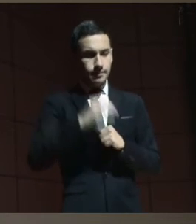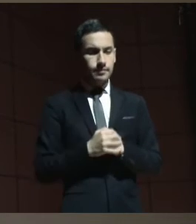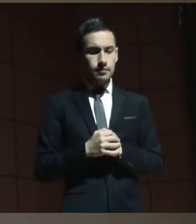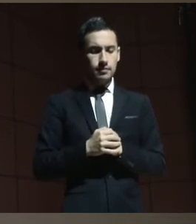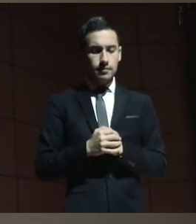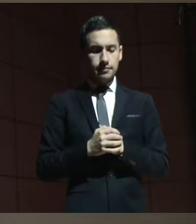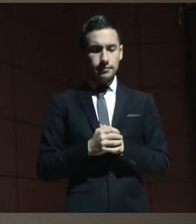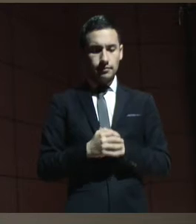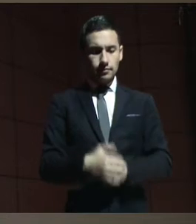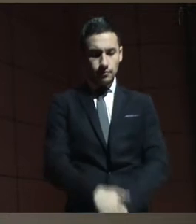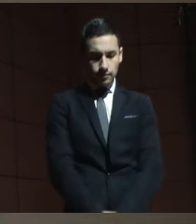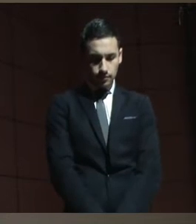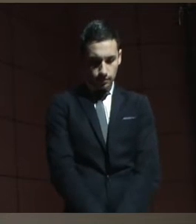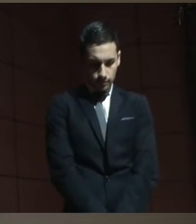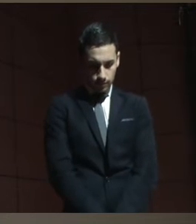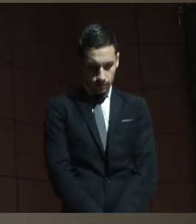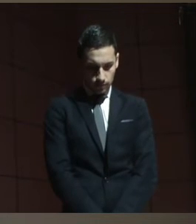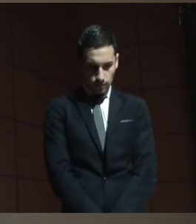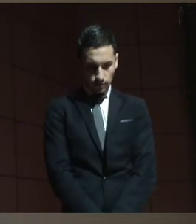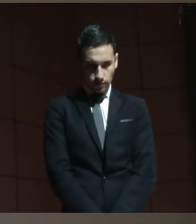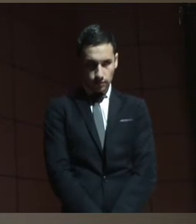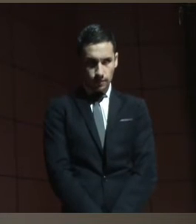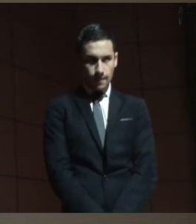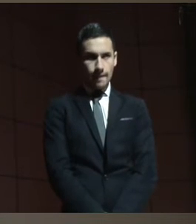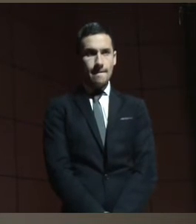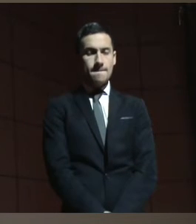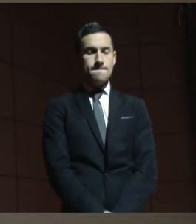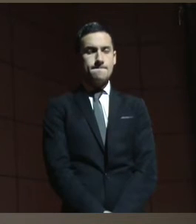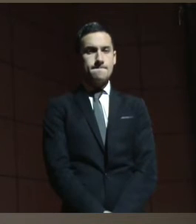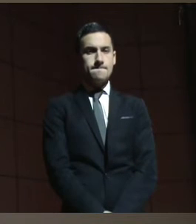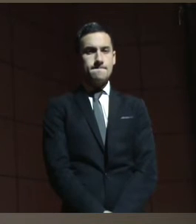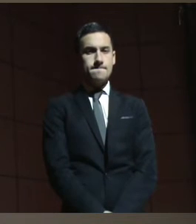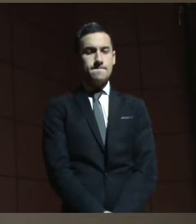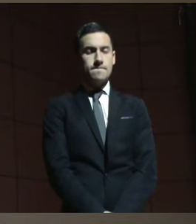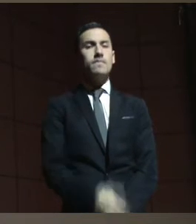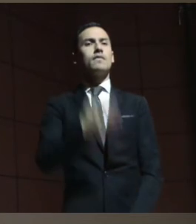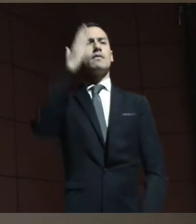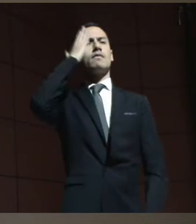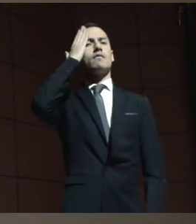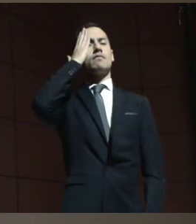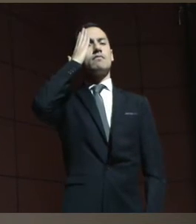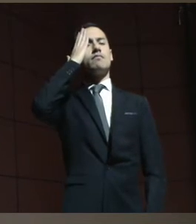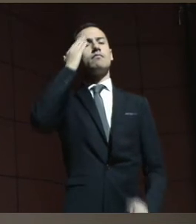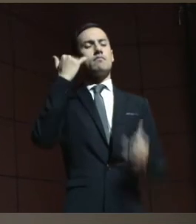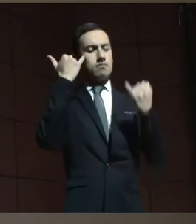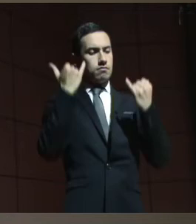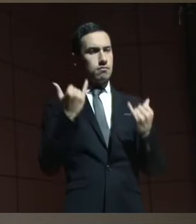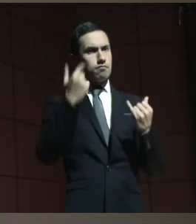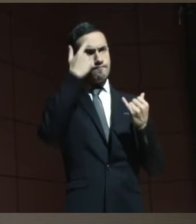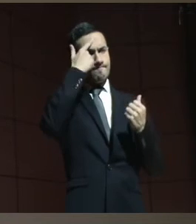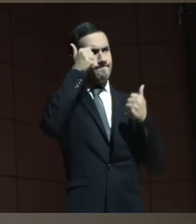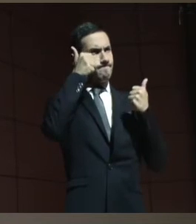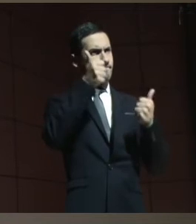es saber hoy que se puede estar lúcido y con juicio desviado.